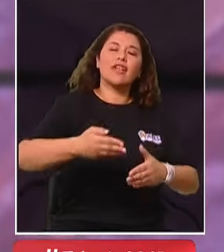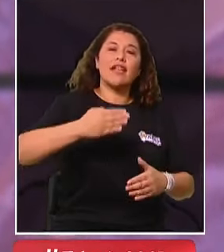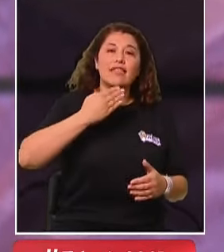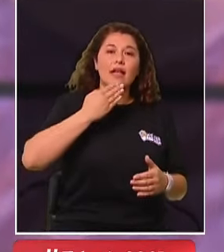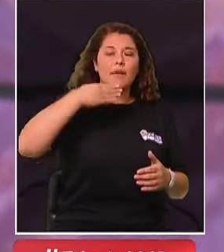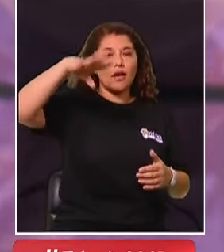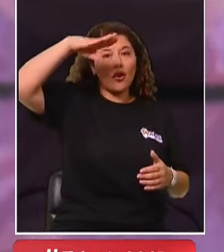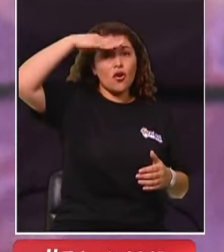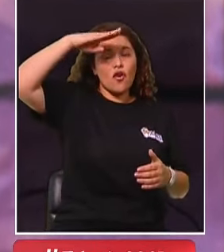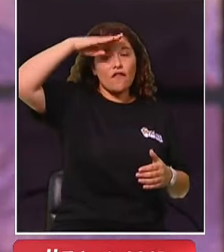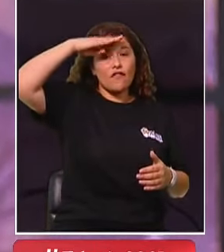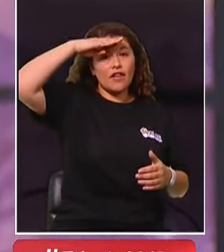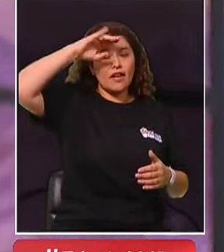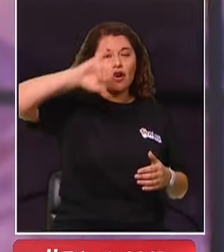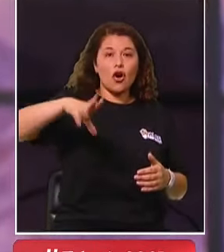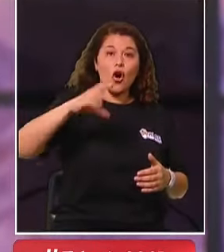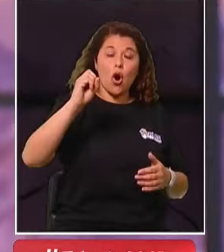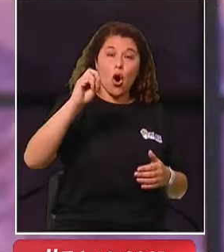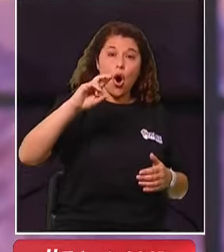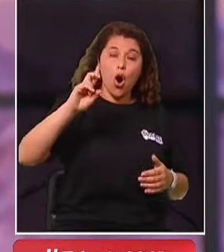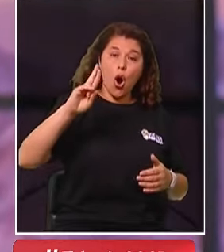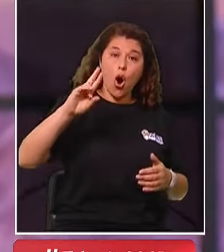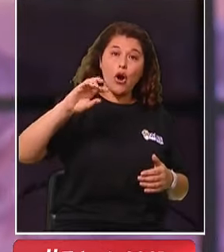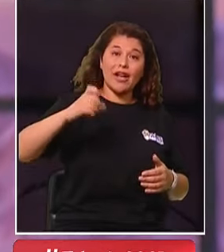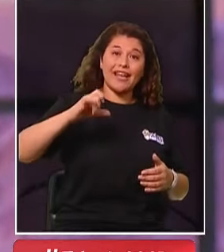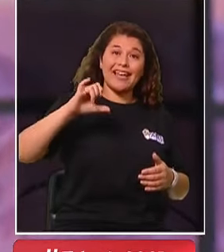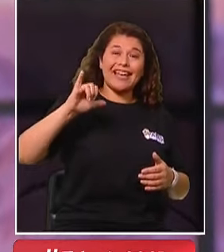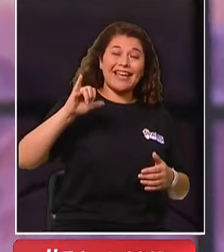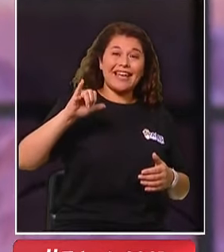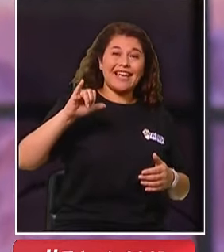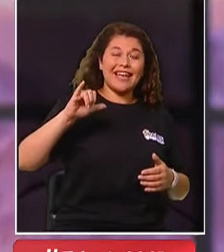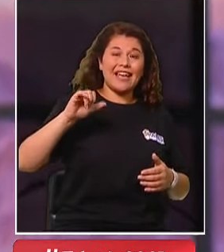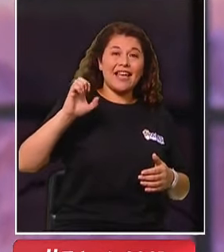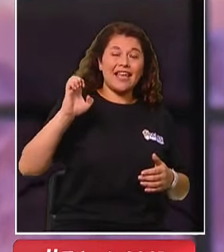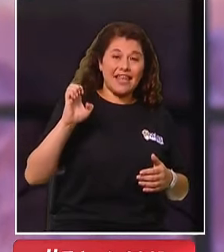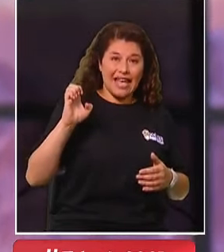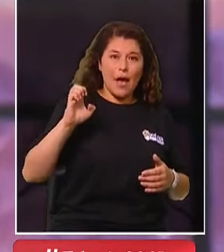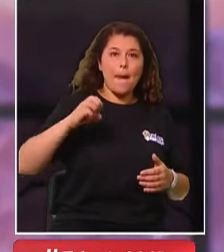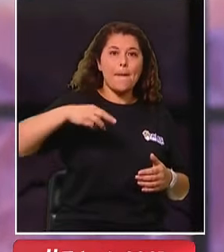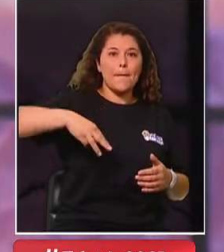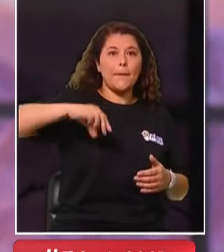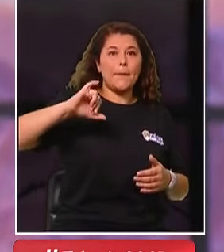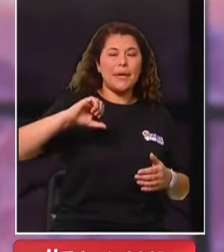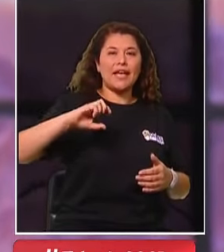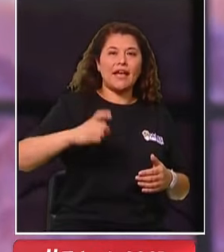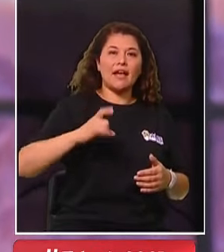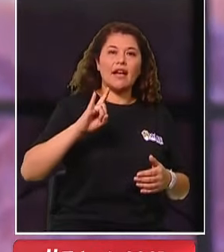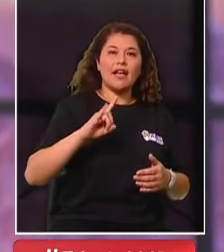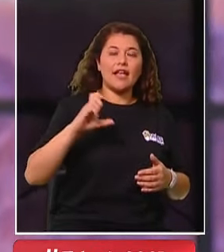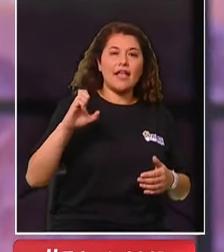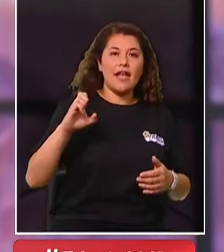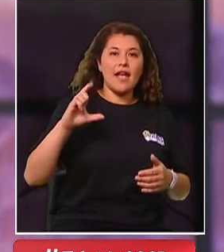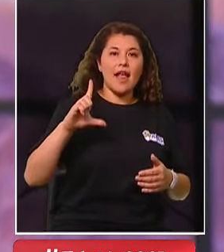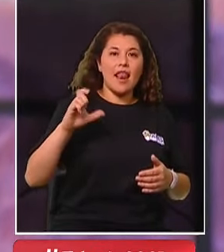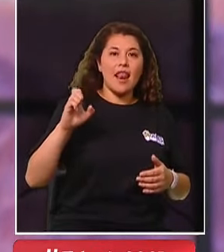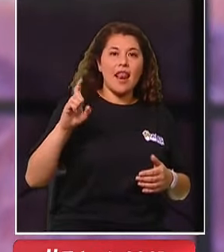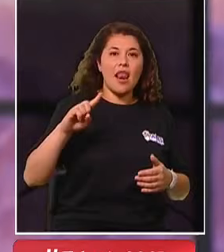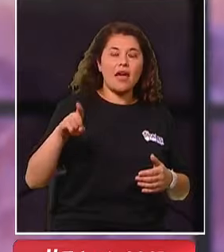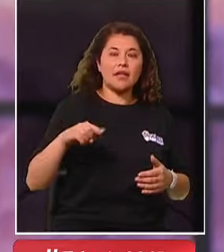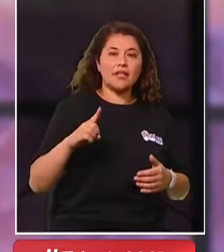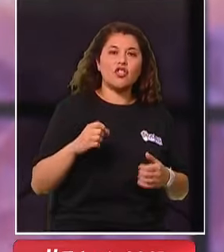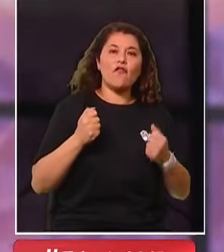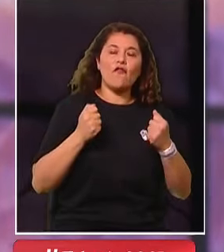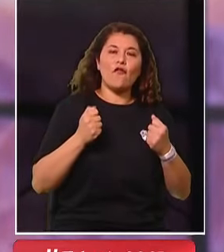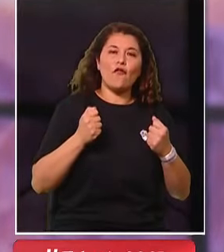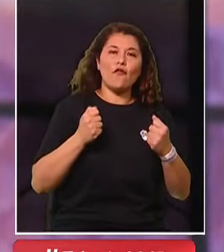Migueles recorrió el mundo gracias a una buena decisión y también vuelve a reencontrarse con el